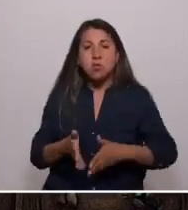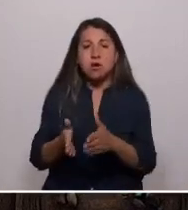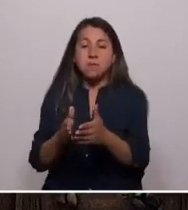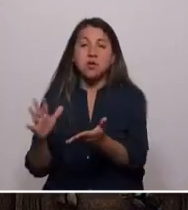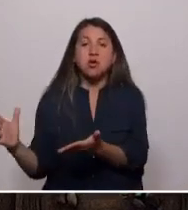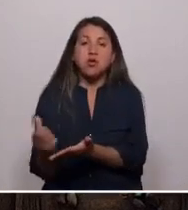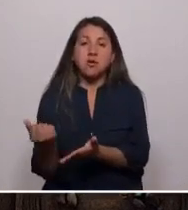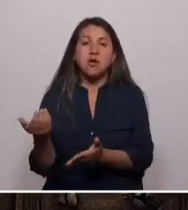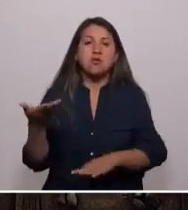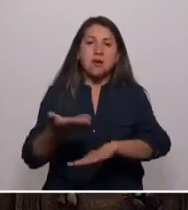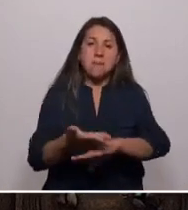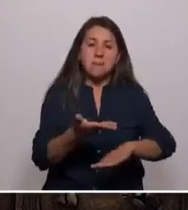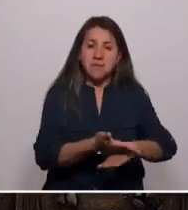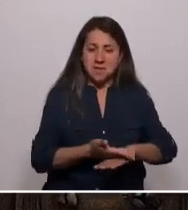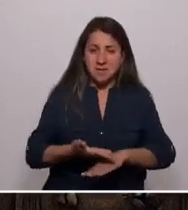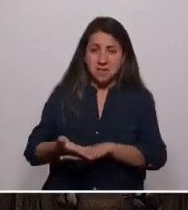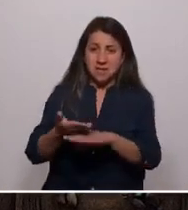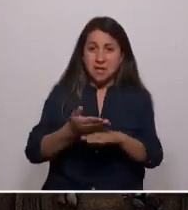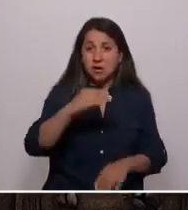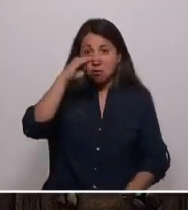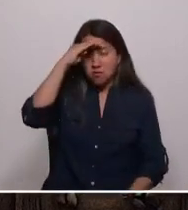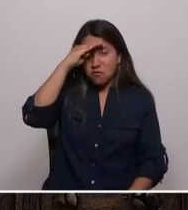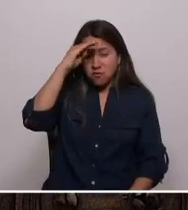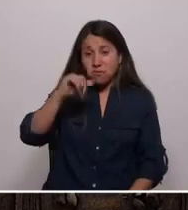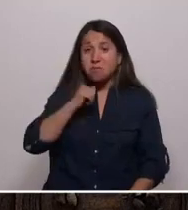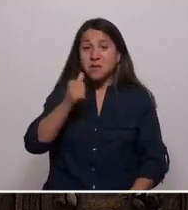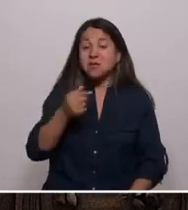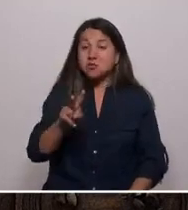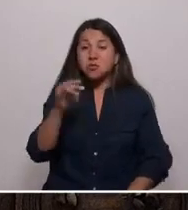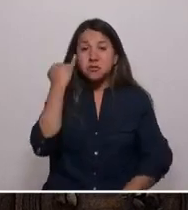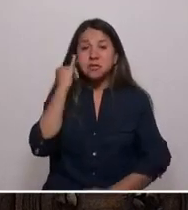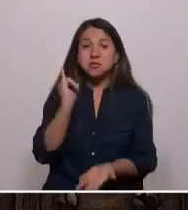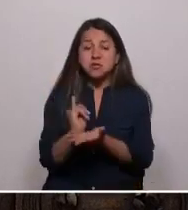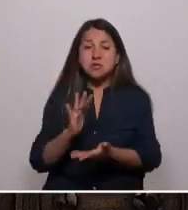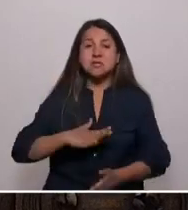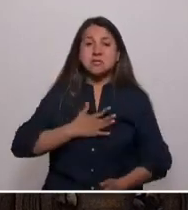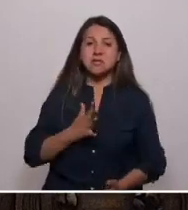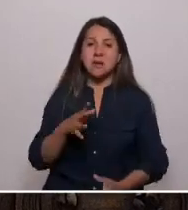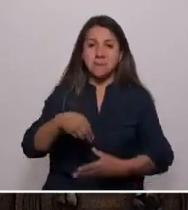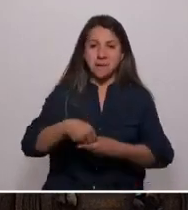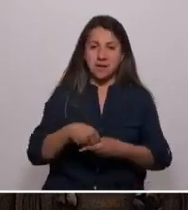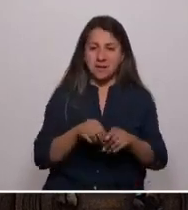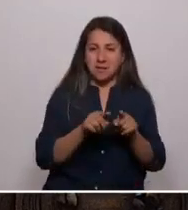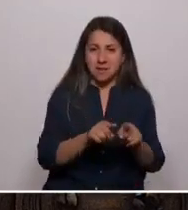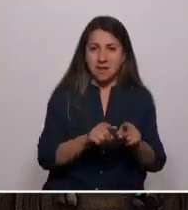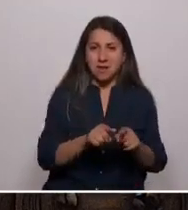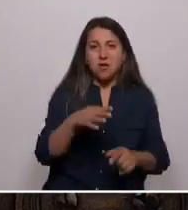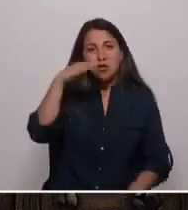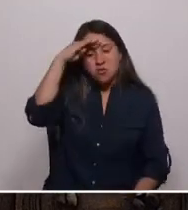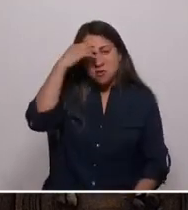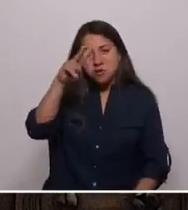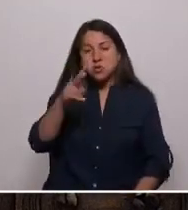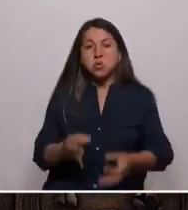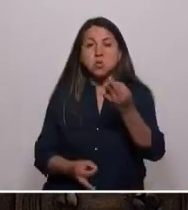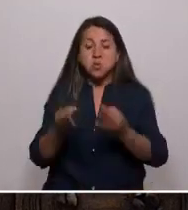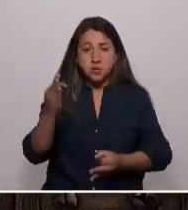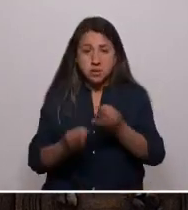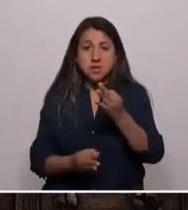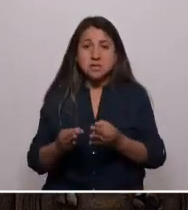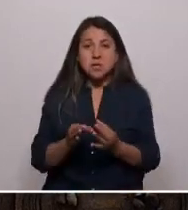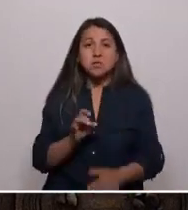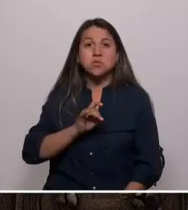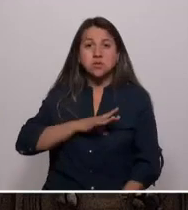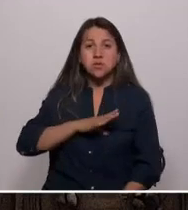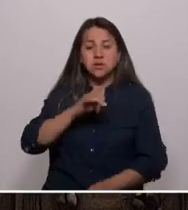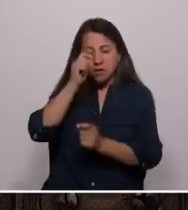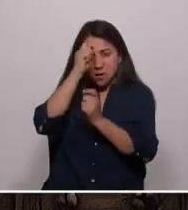de sus demandas. Que confíe mañana en sus instituciones y se sienta parte de ellas. Que confíe en su justicia. Un Chile que